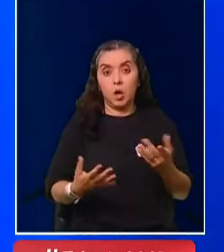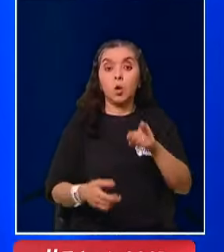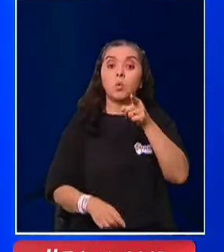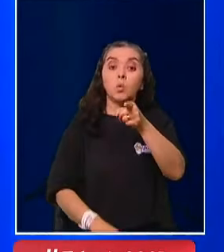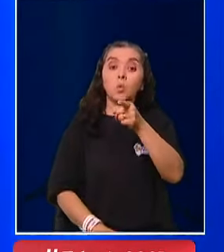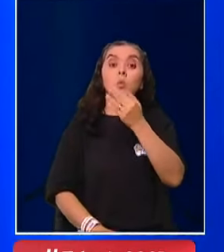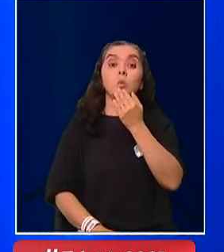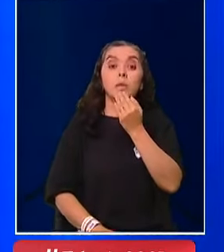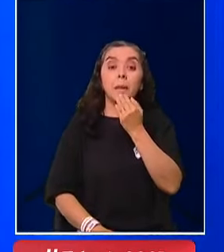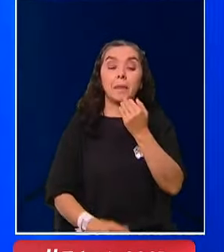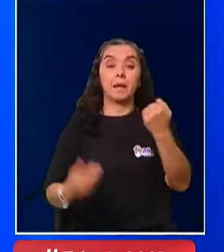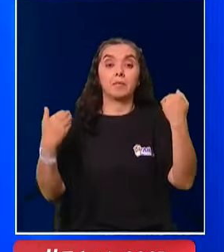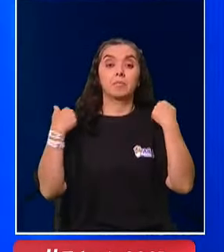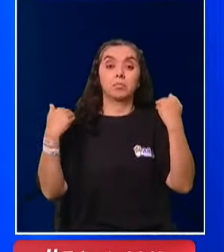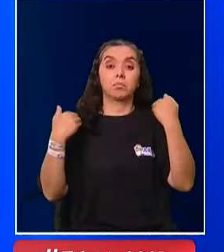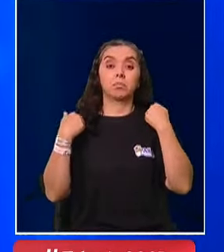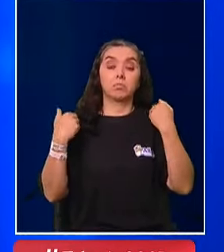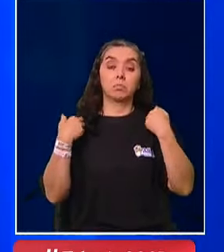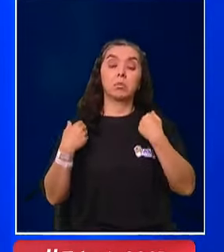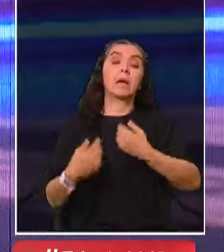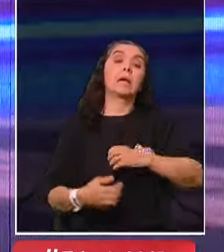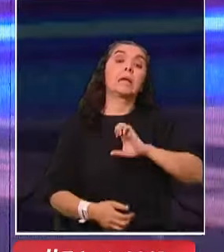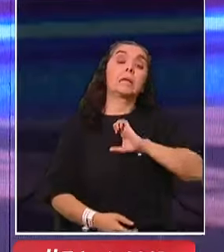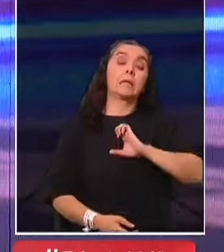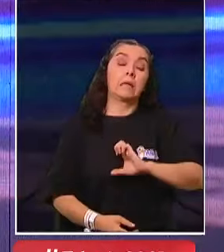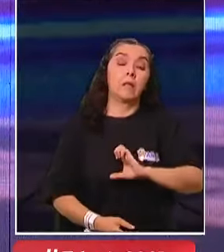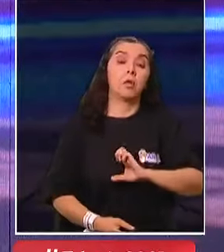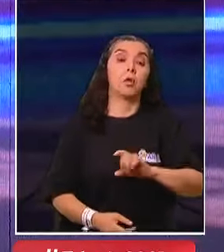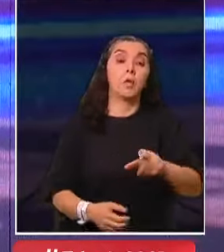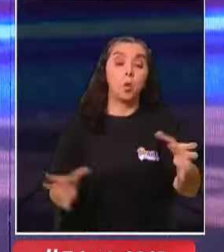además, hoy día entrenador de un equipo